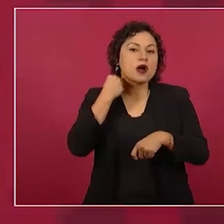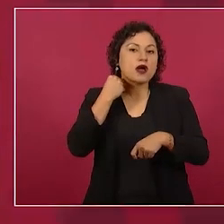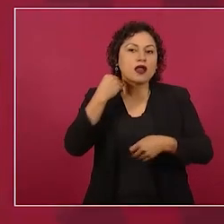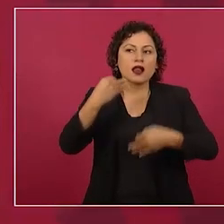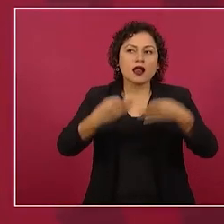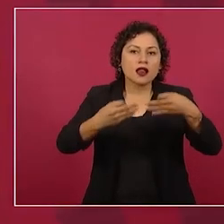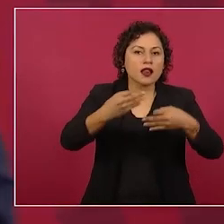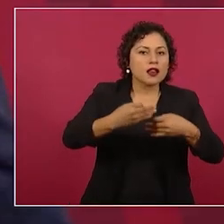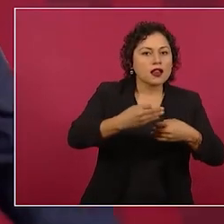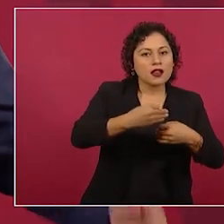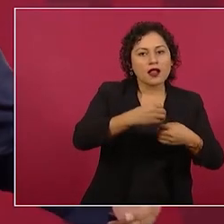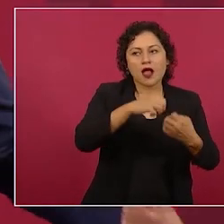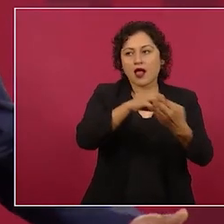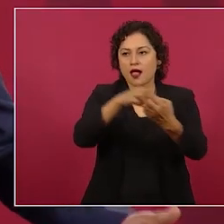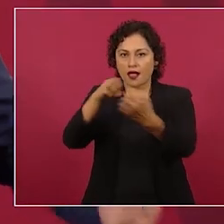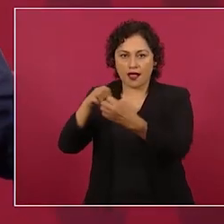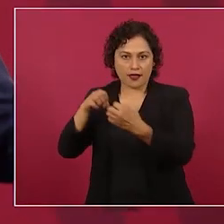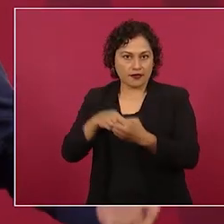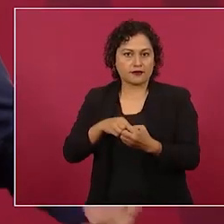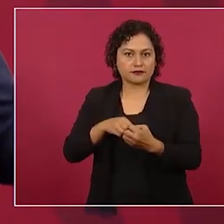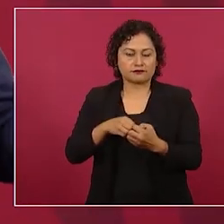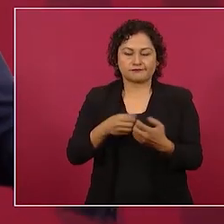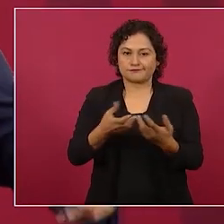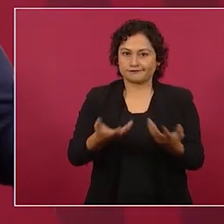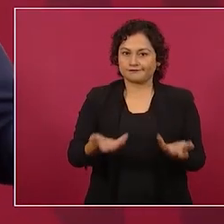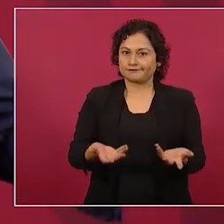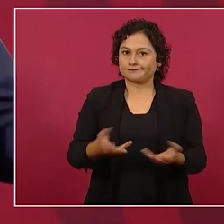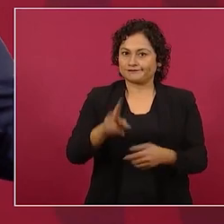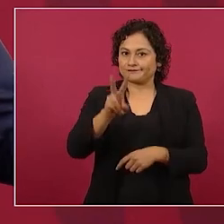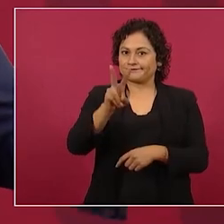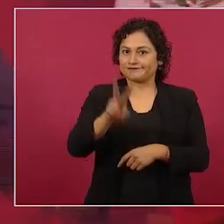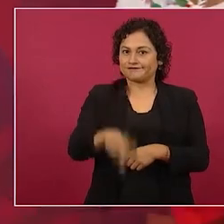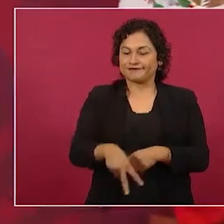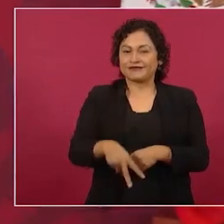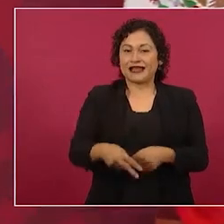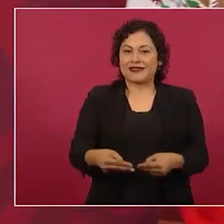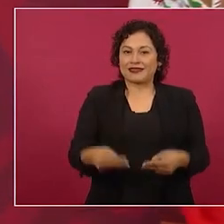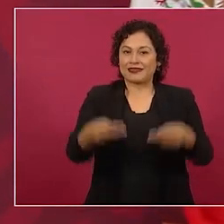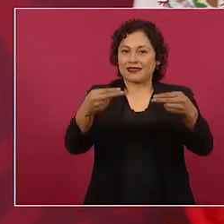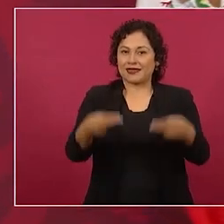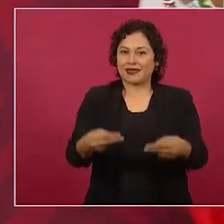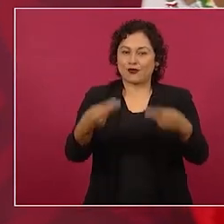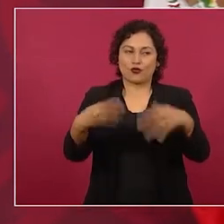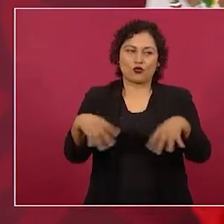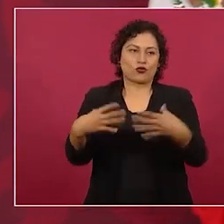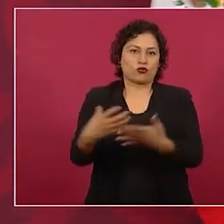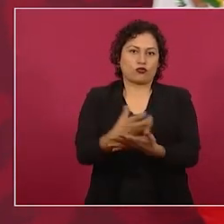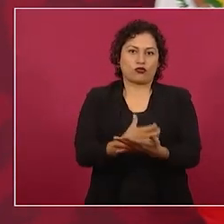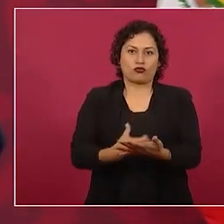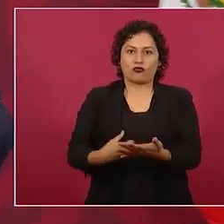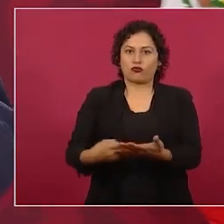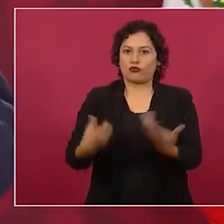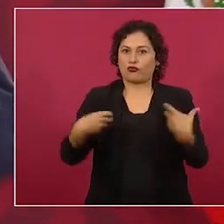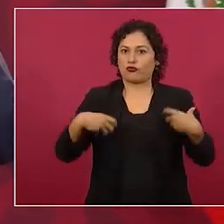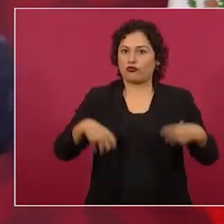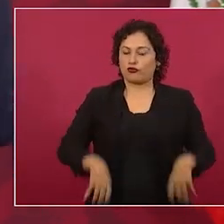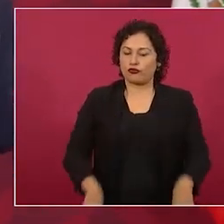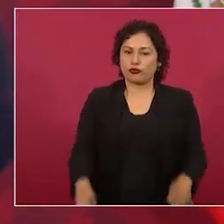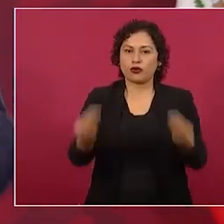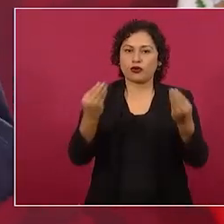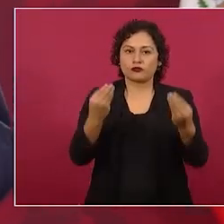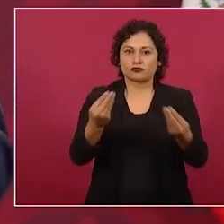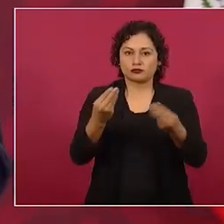y son negocios muy lucrativos y desde luego